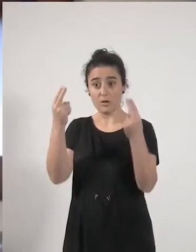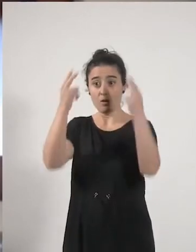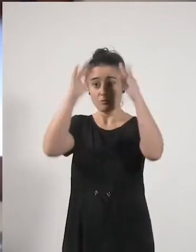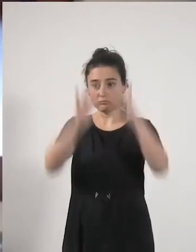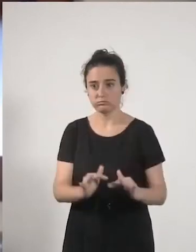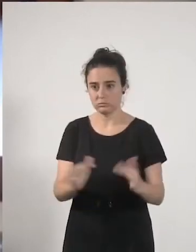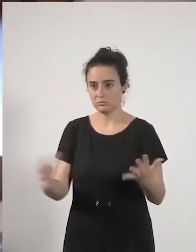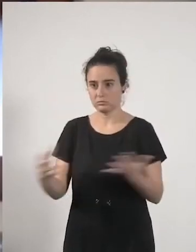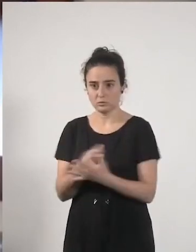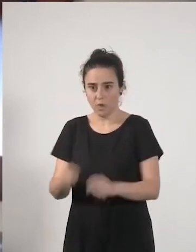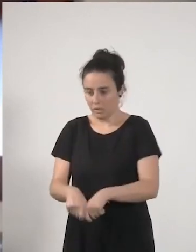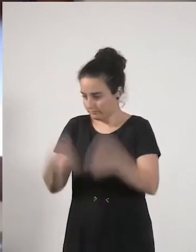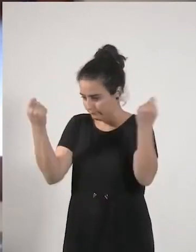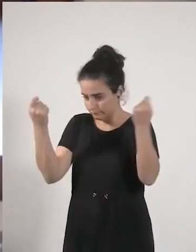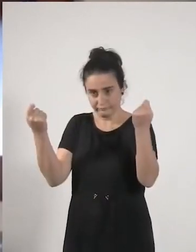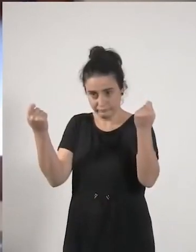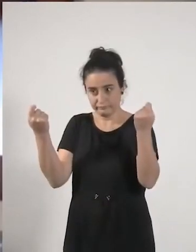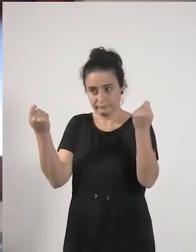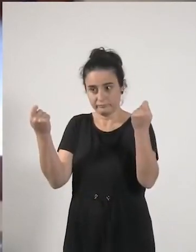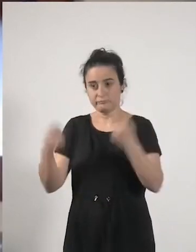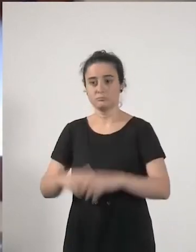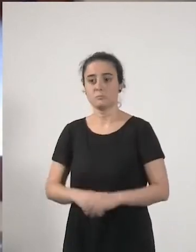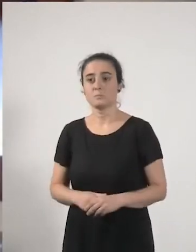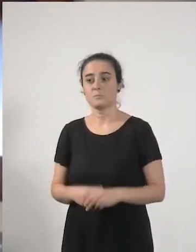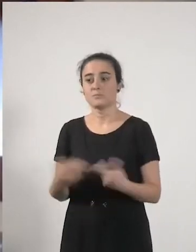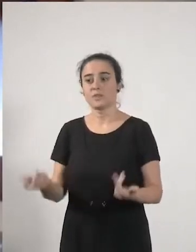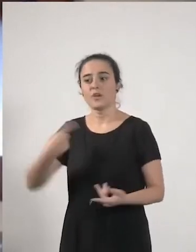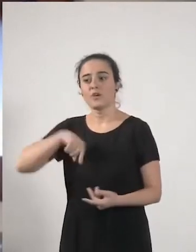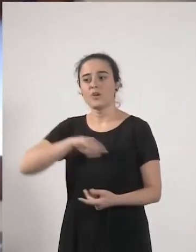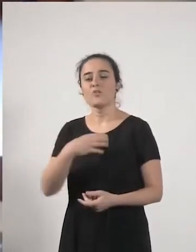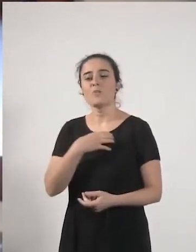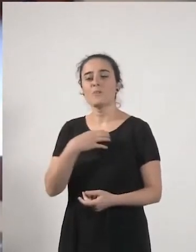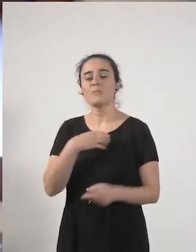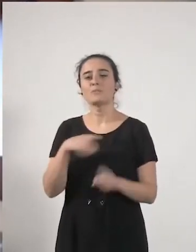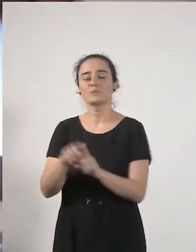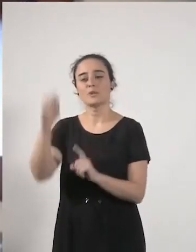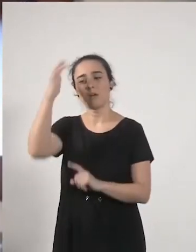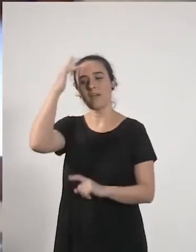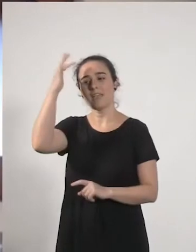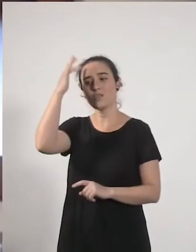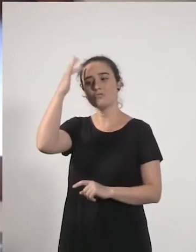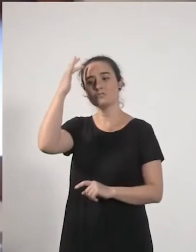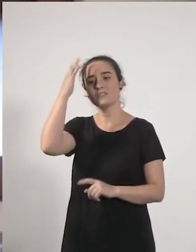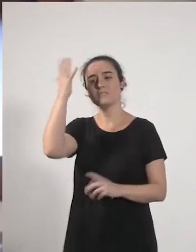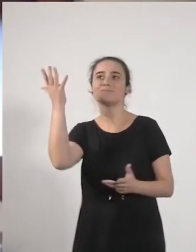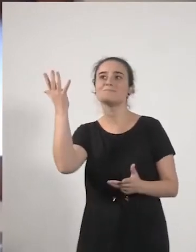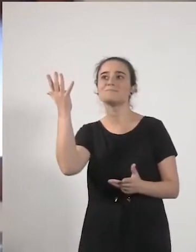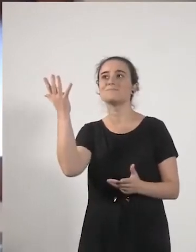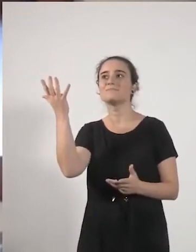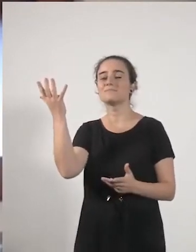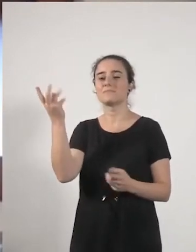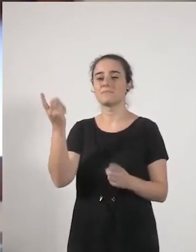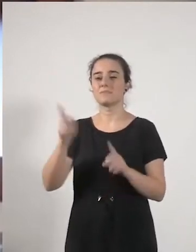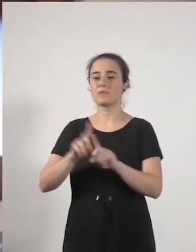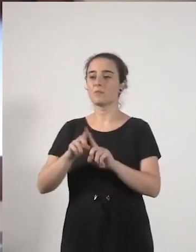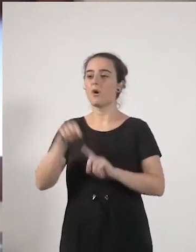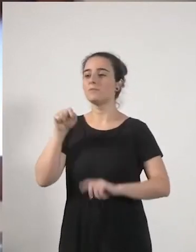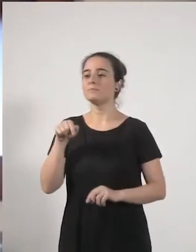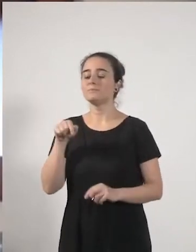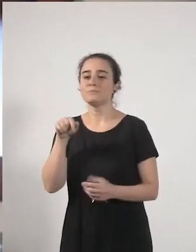y y no podemos tener la ilusión de que de que esto ha sido